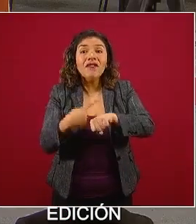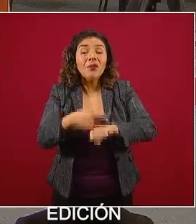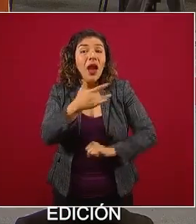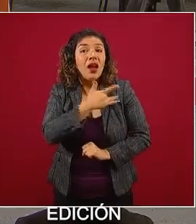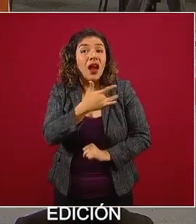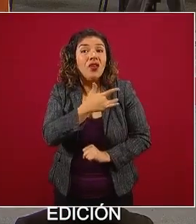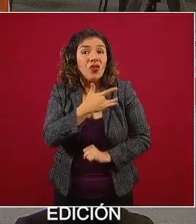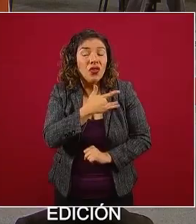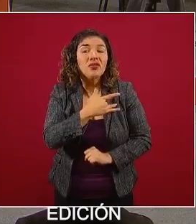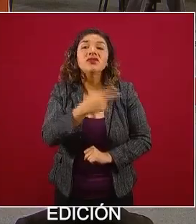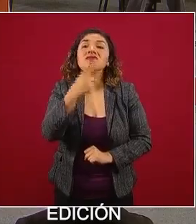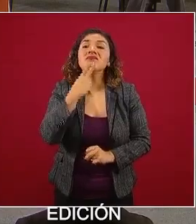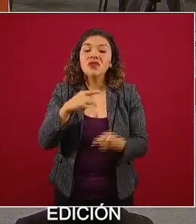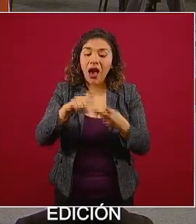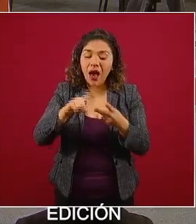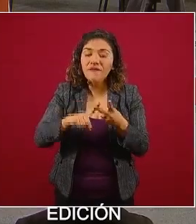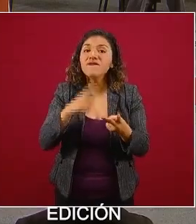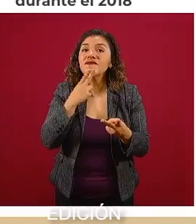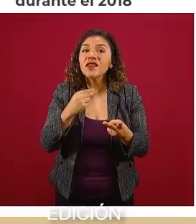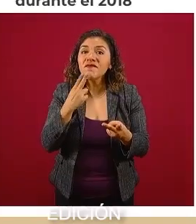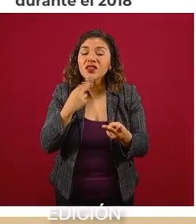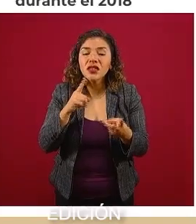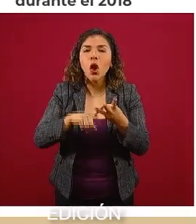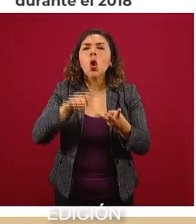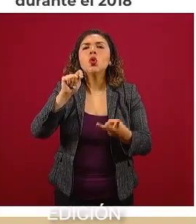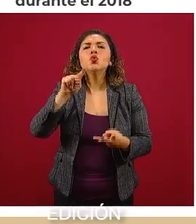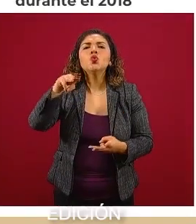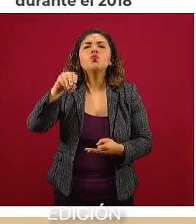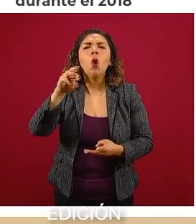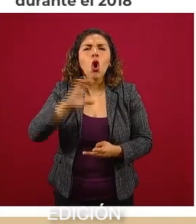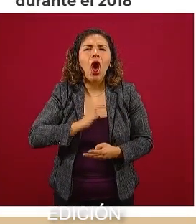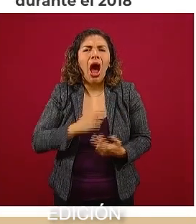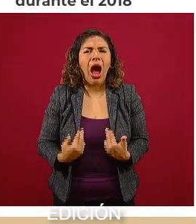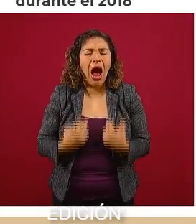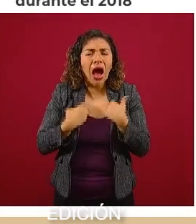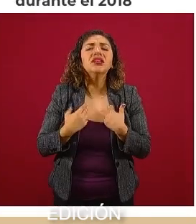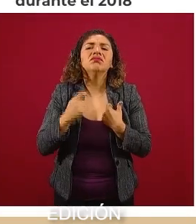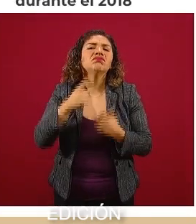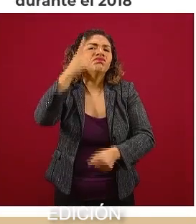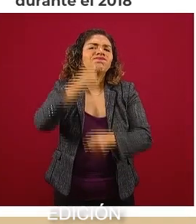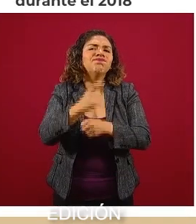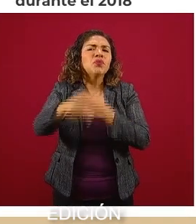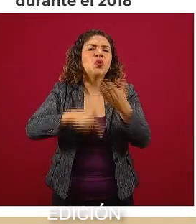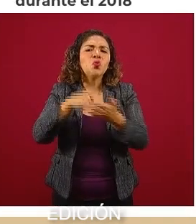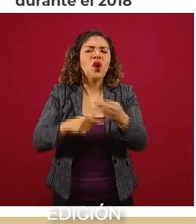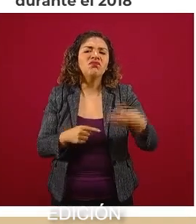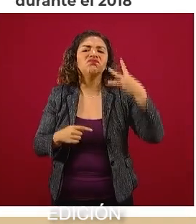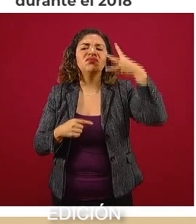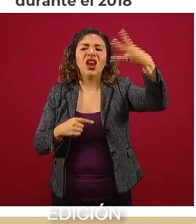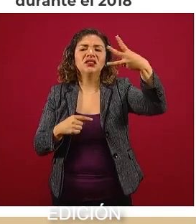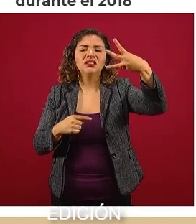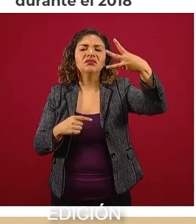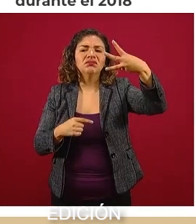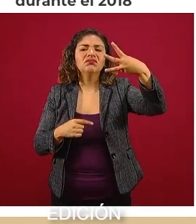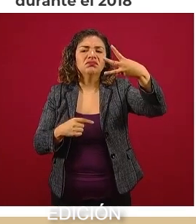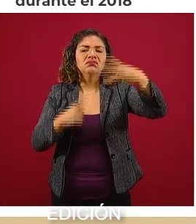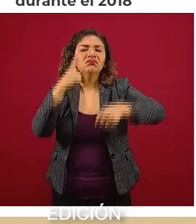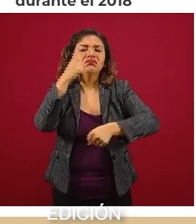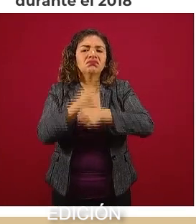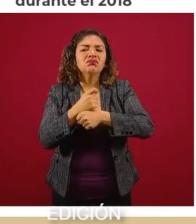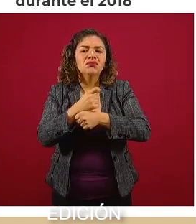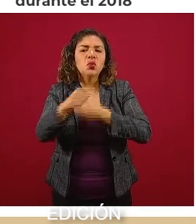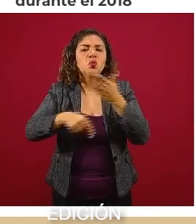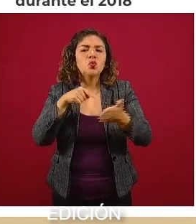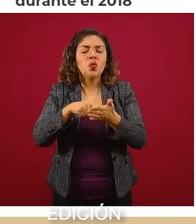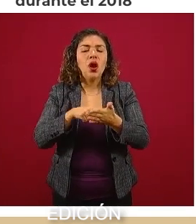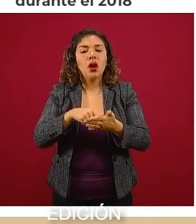cardíaca, la diabetes y los tumores malignos ocupan los primeros lugares, de hecho son en la estadística más reciente